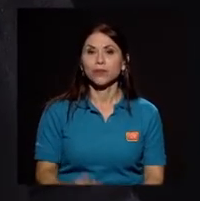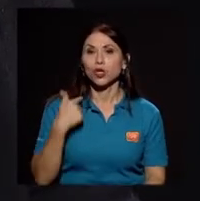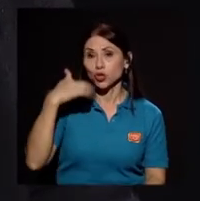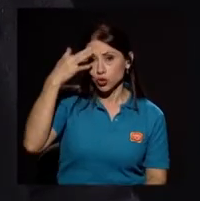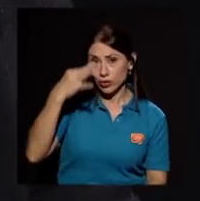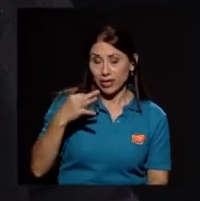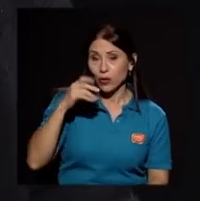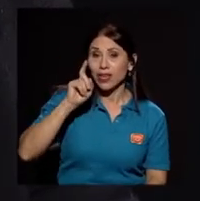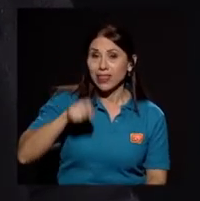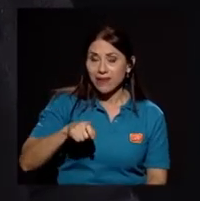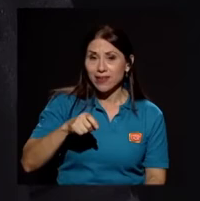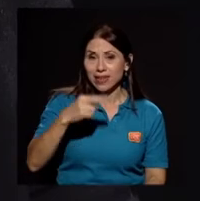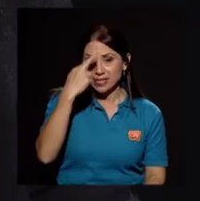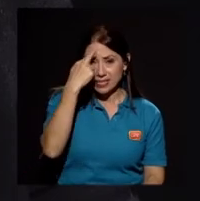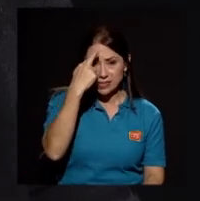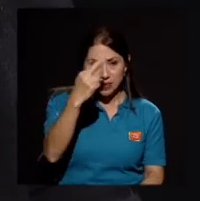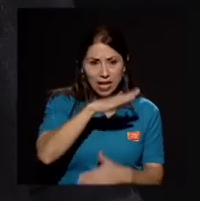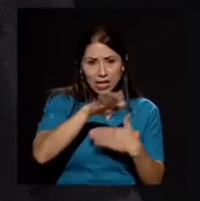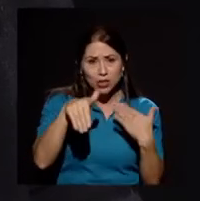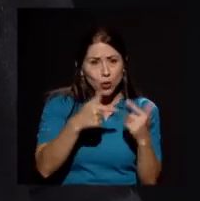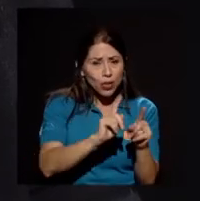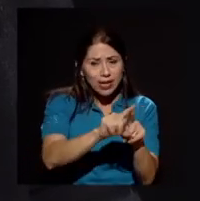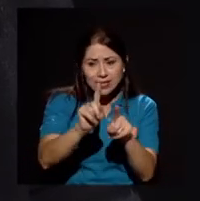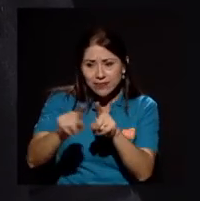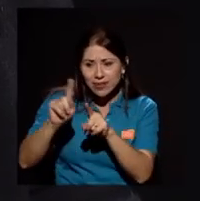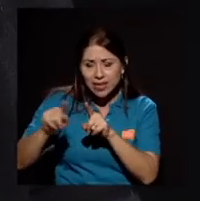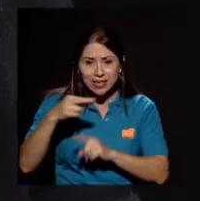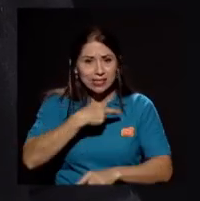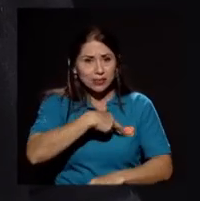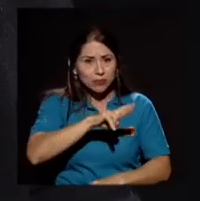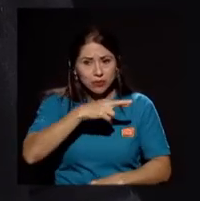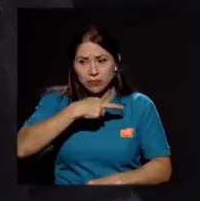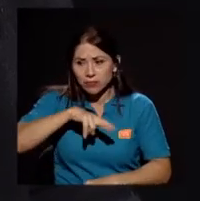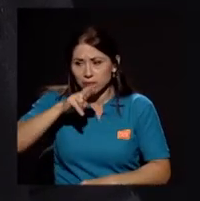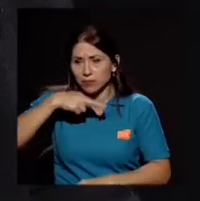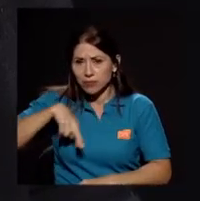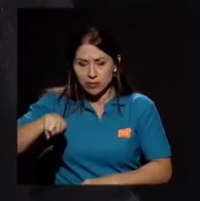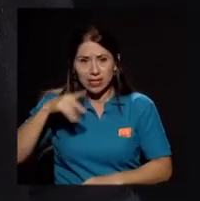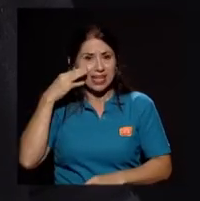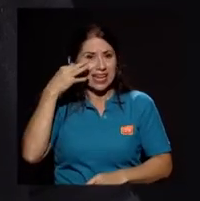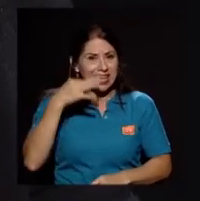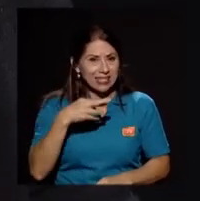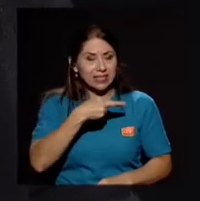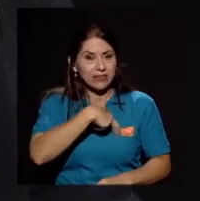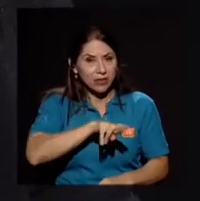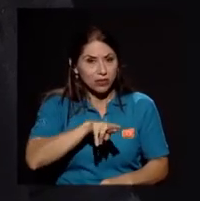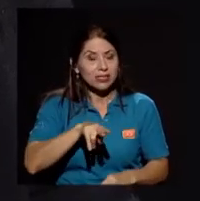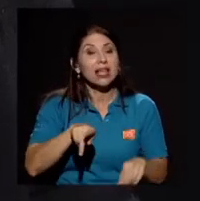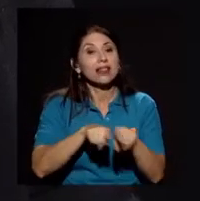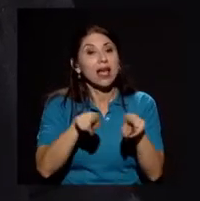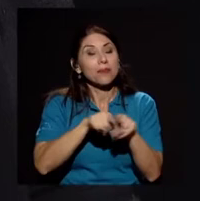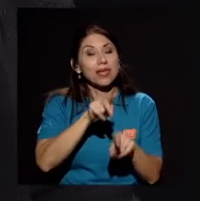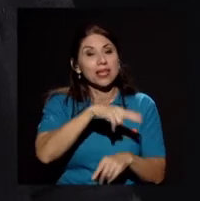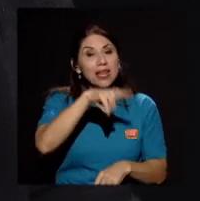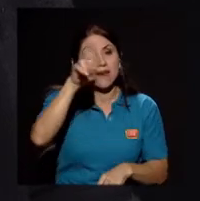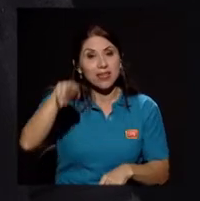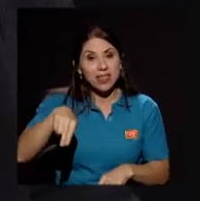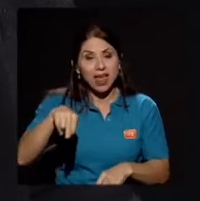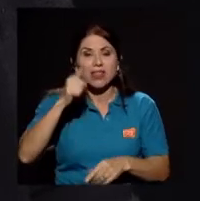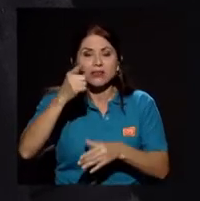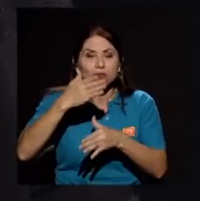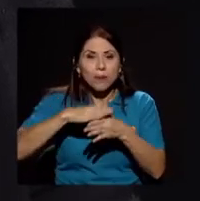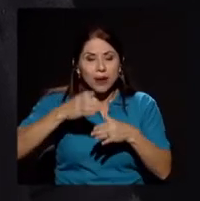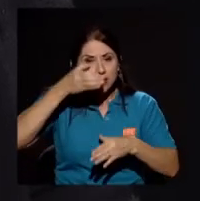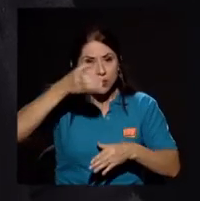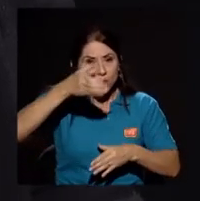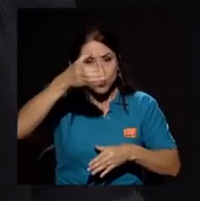que respetar todos los creos religiosos la navidad también es parte cultural de cada país de